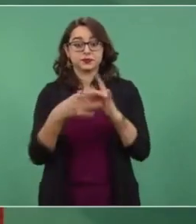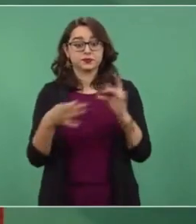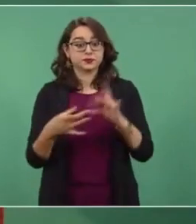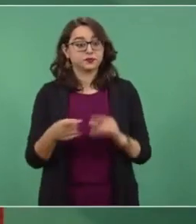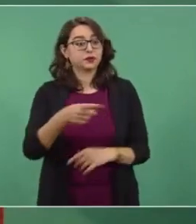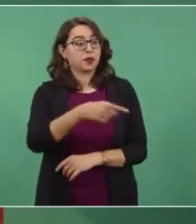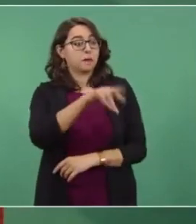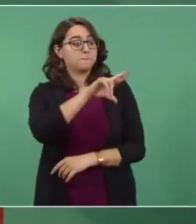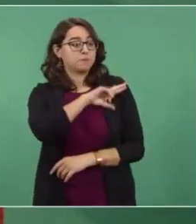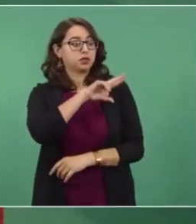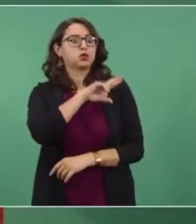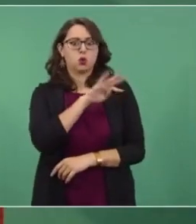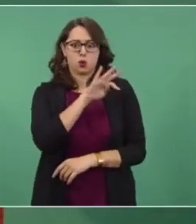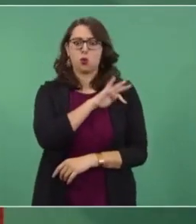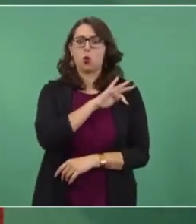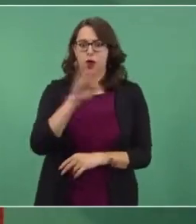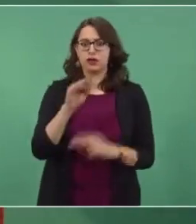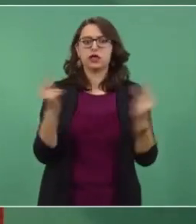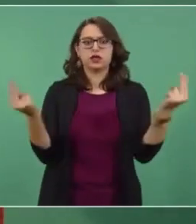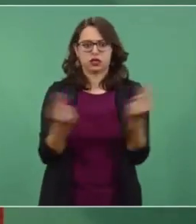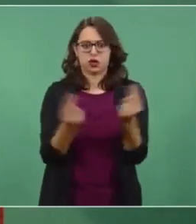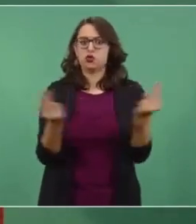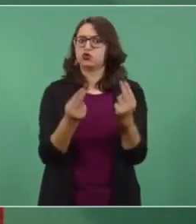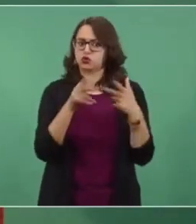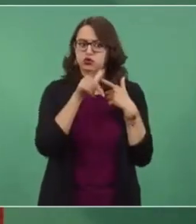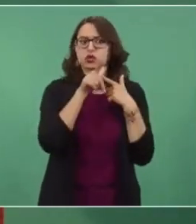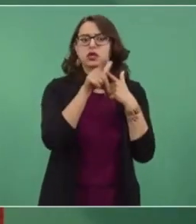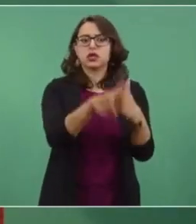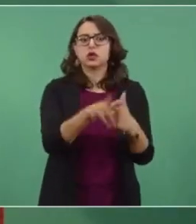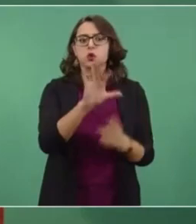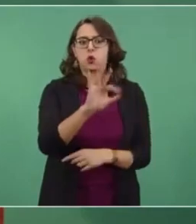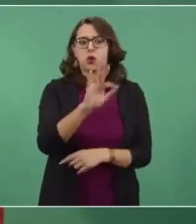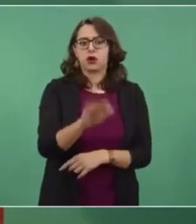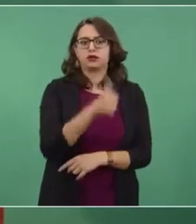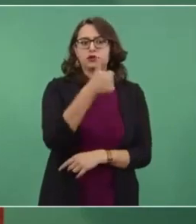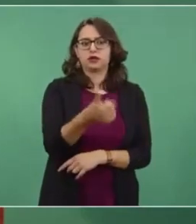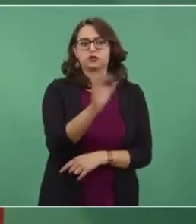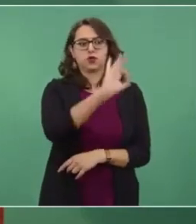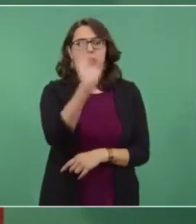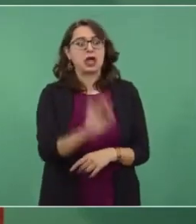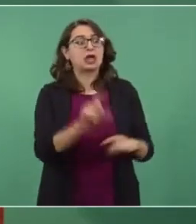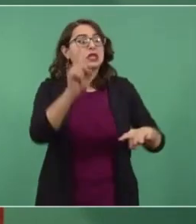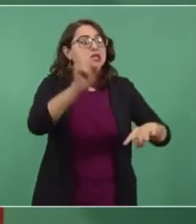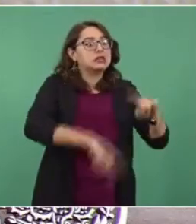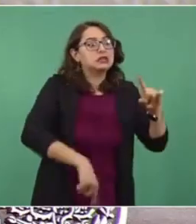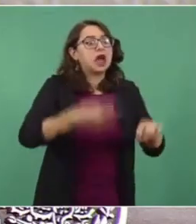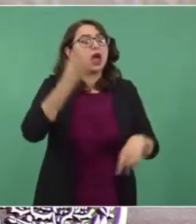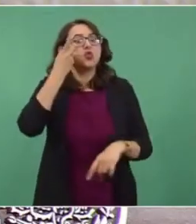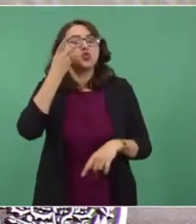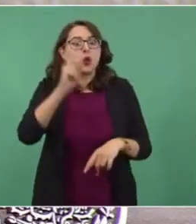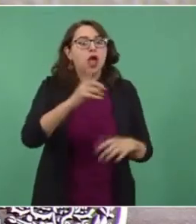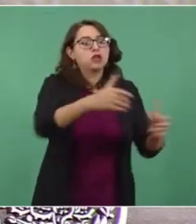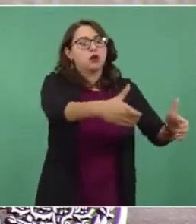privados van a estar en el mercado en el 46 por ciento y no se les va a nacionalizar ni nada,